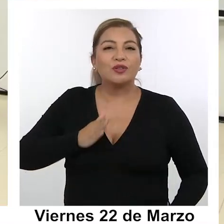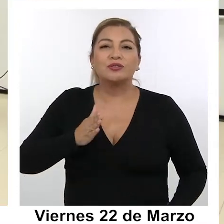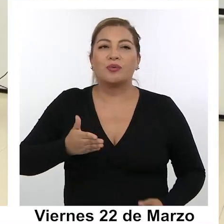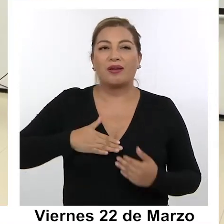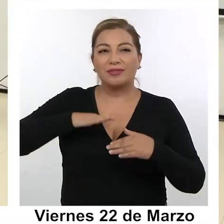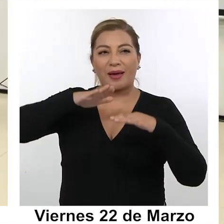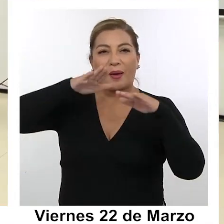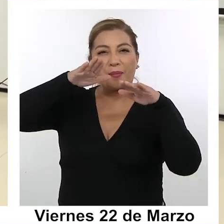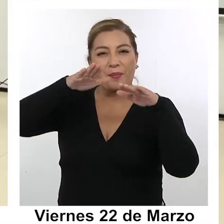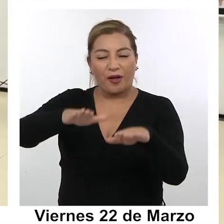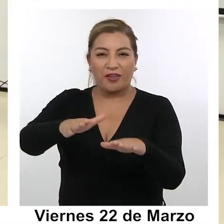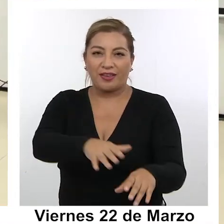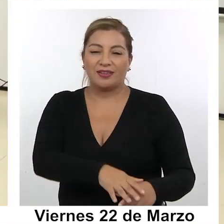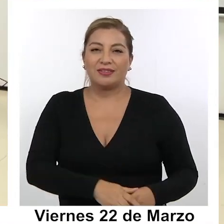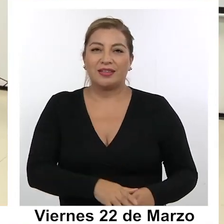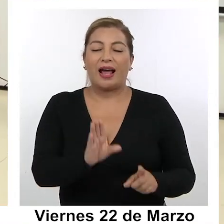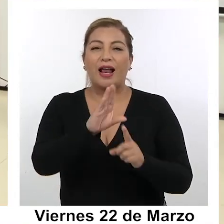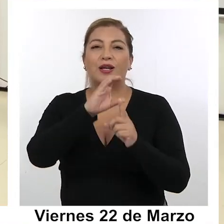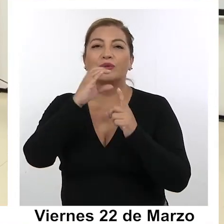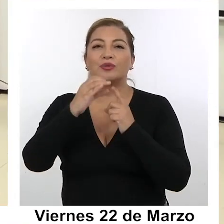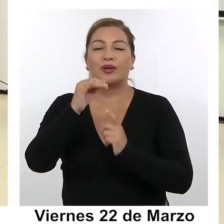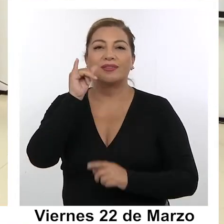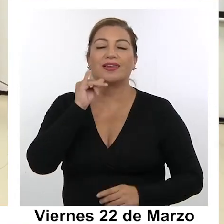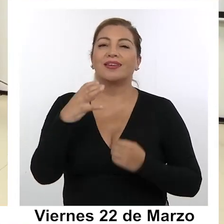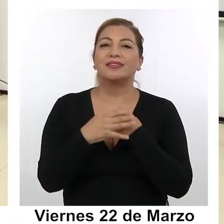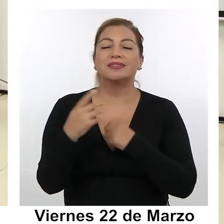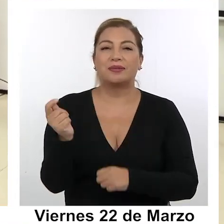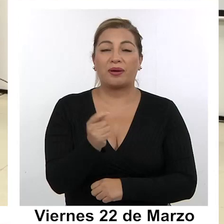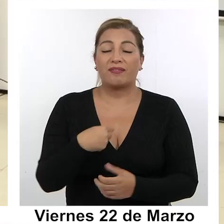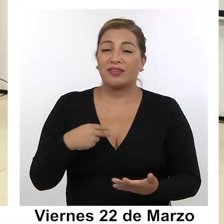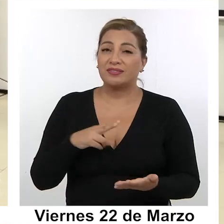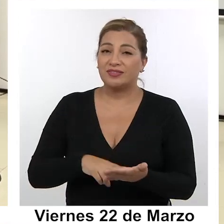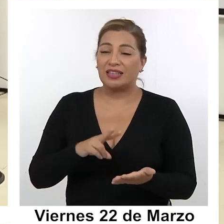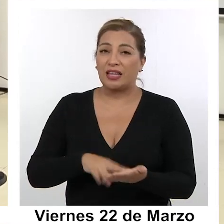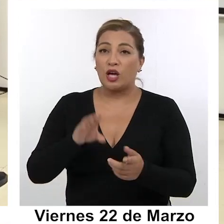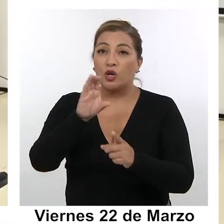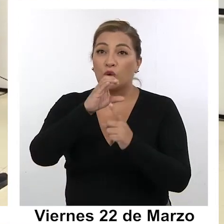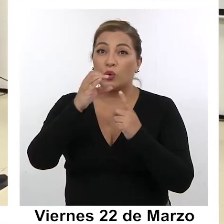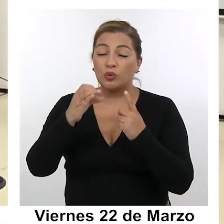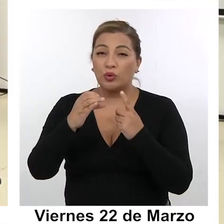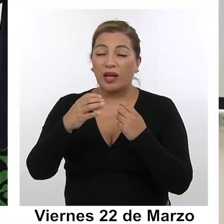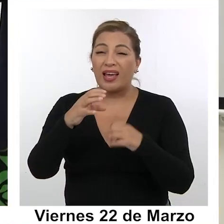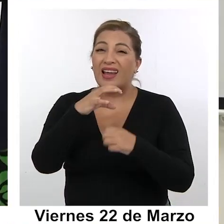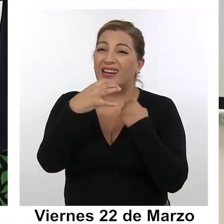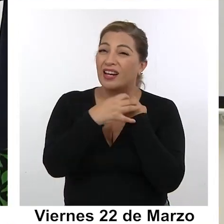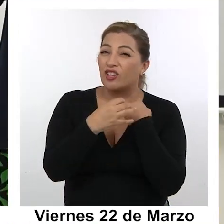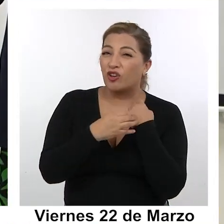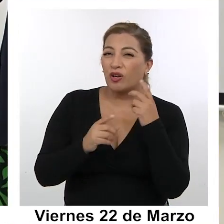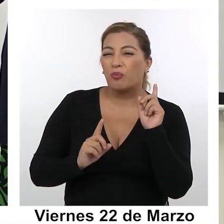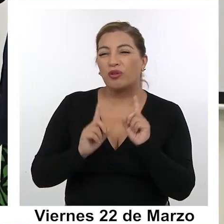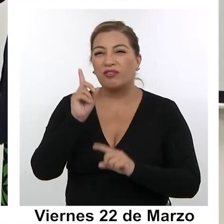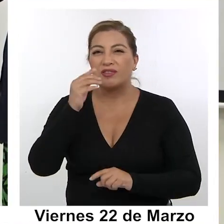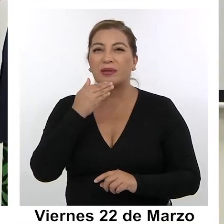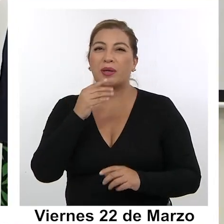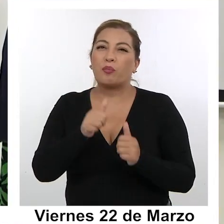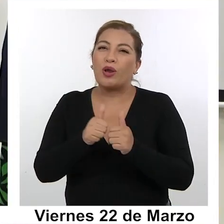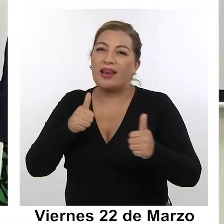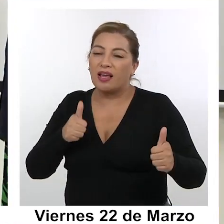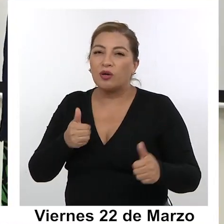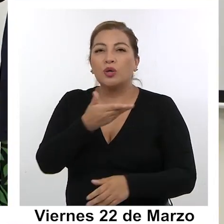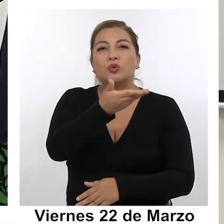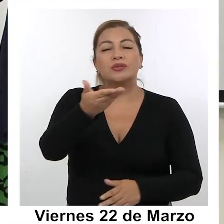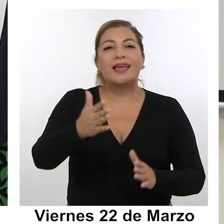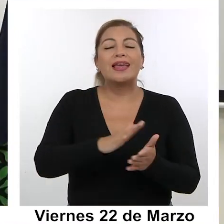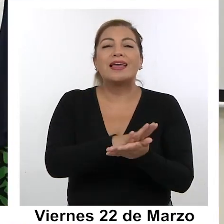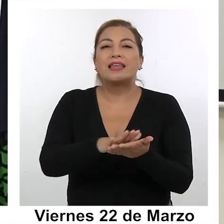aportando a la cultura local porque efectivamente hacer cultura desde la región es muy difícil, desde una ciudad extrema también, así que ustedes son